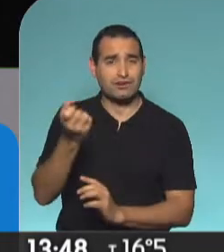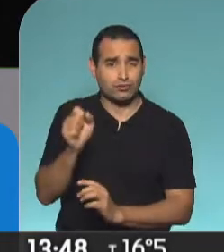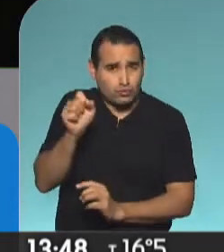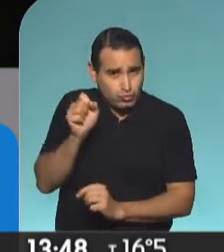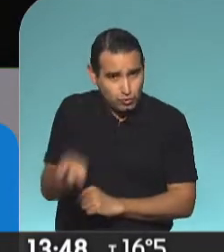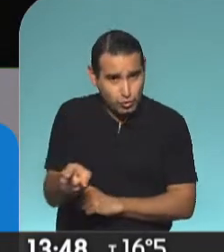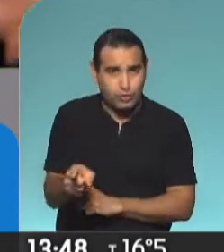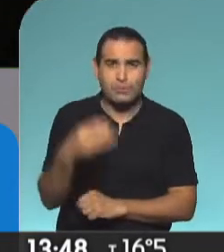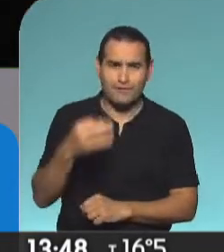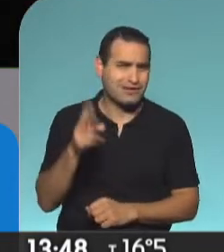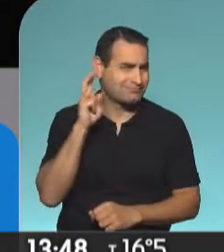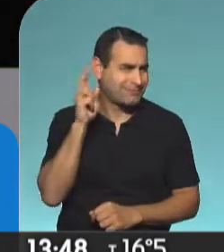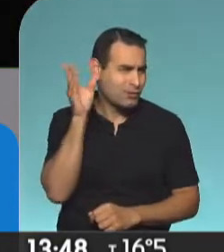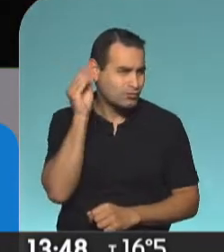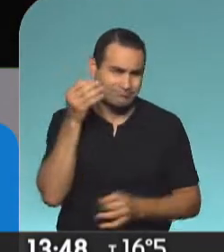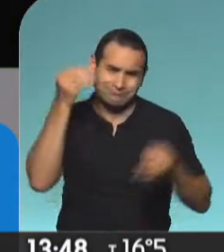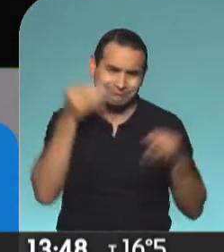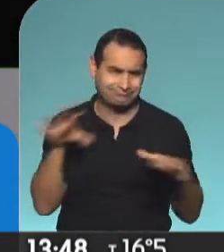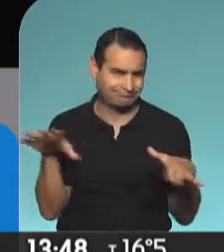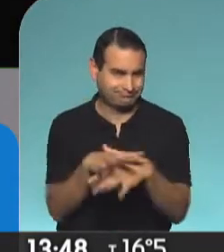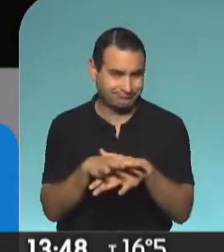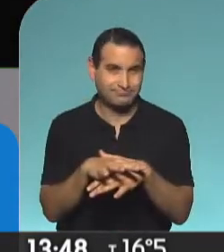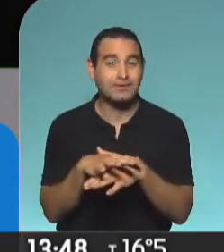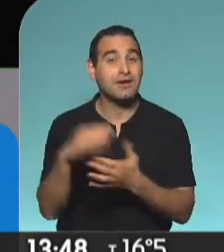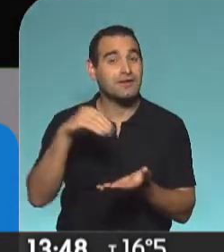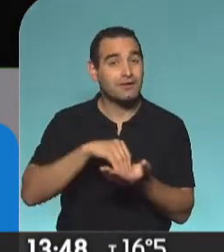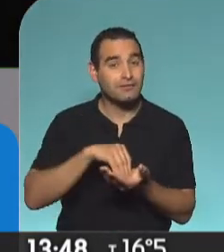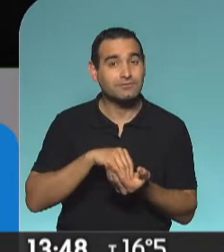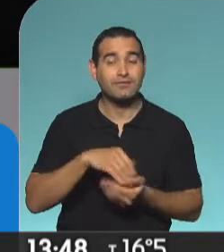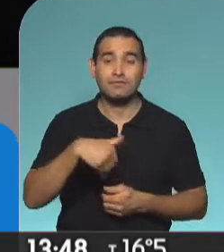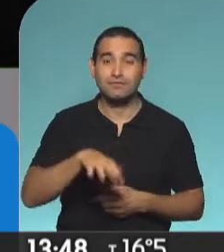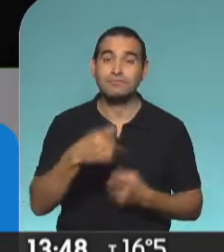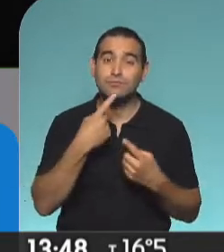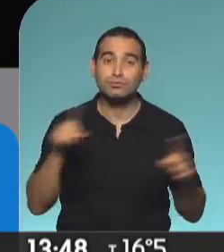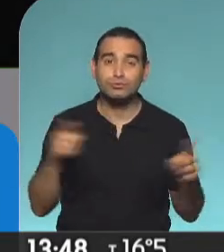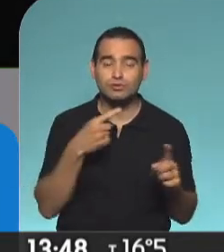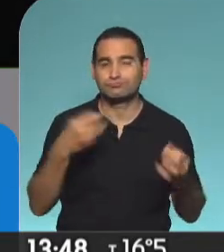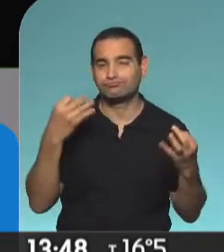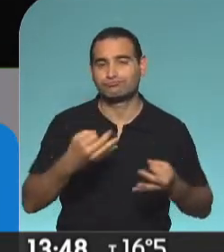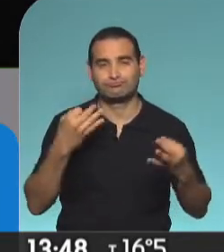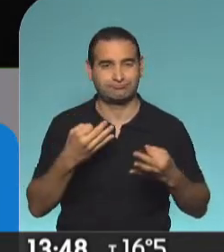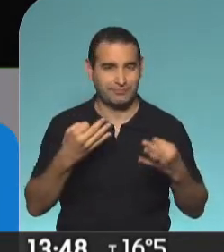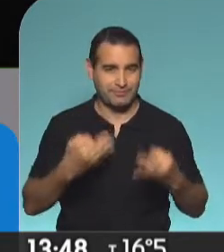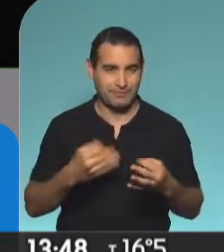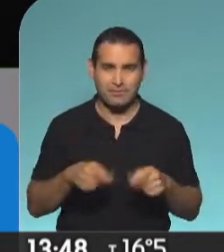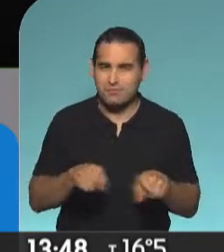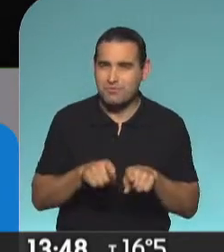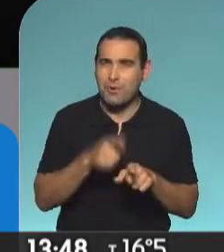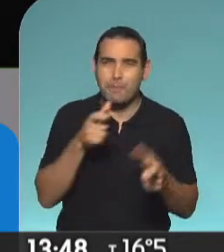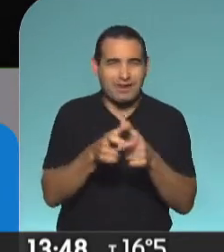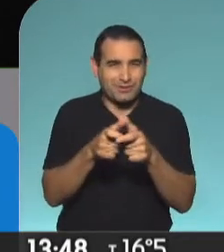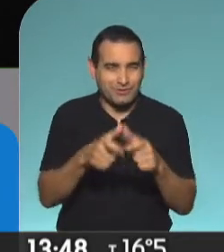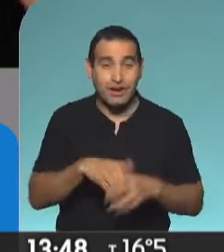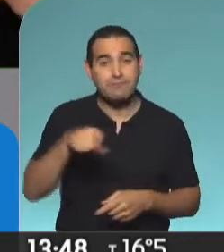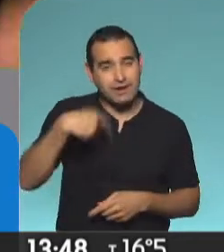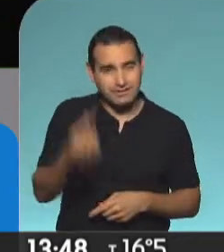con muy buen sonido, con una promesa de producto terminado como si fuera una película. Mañana todos